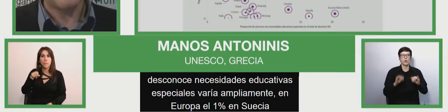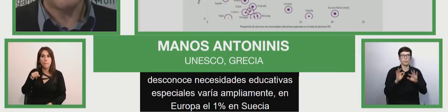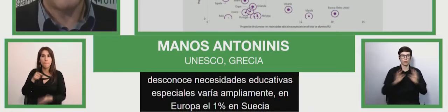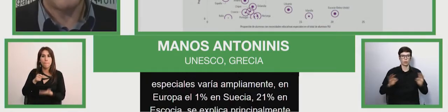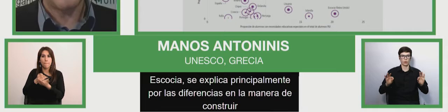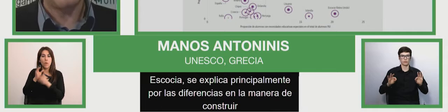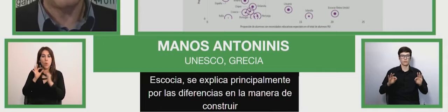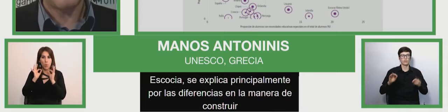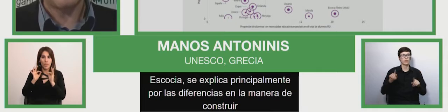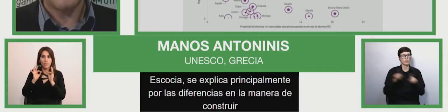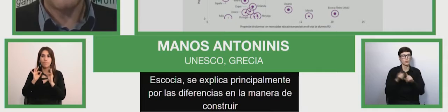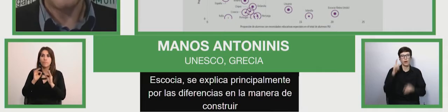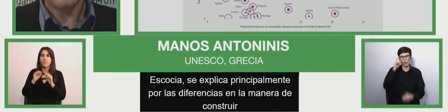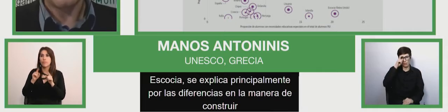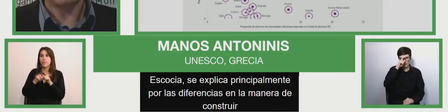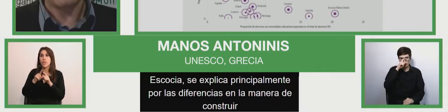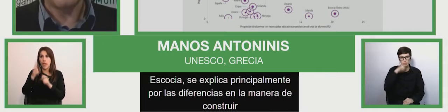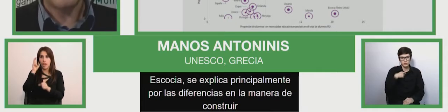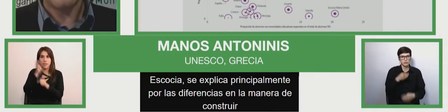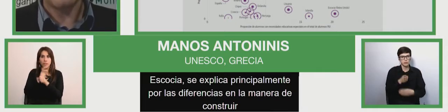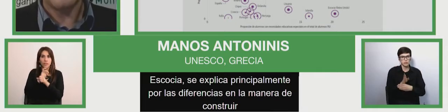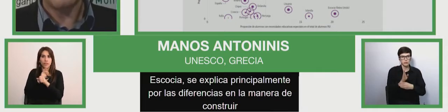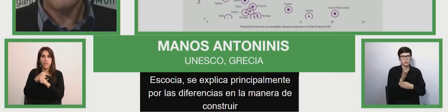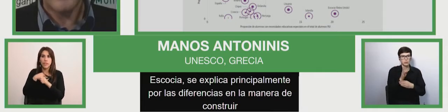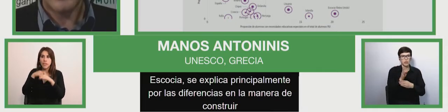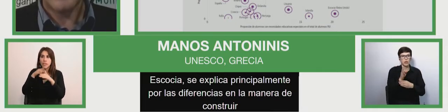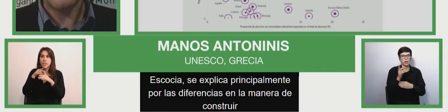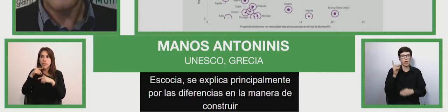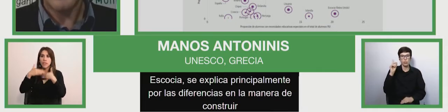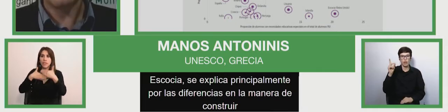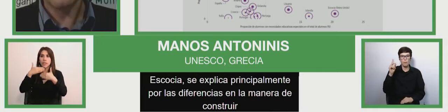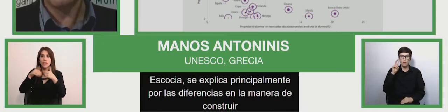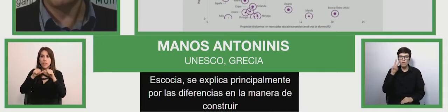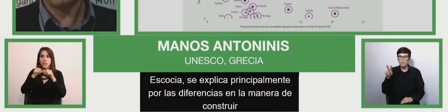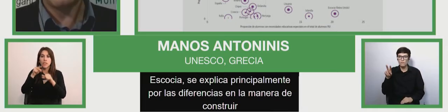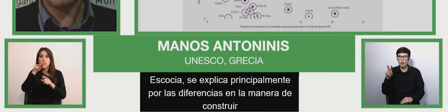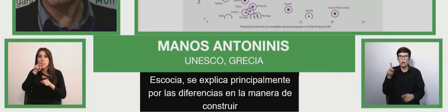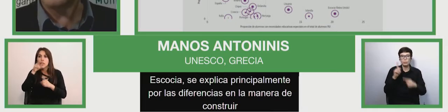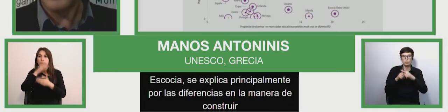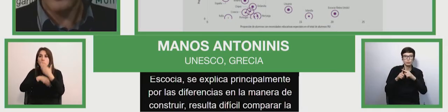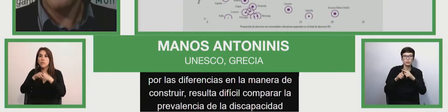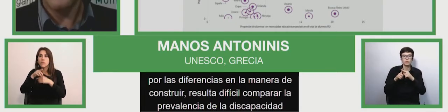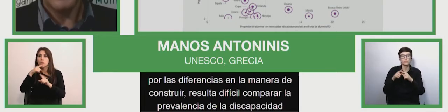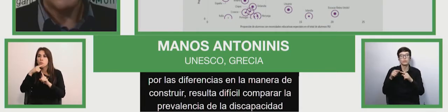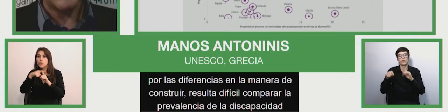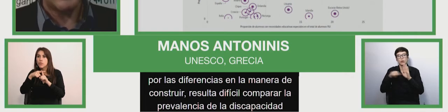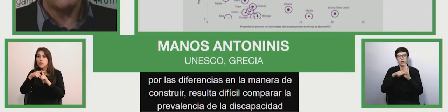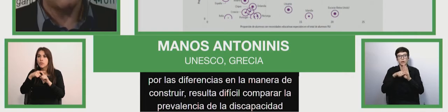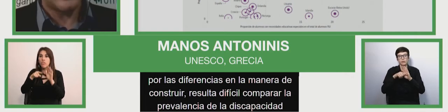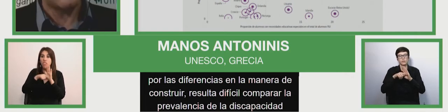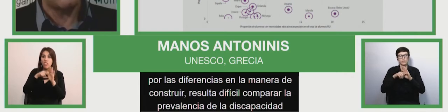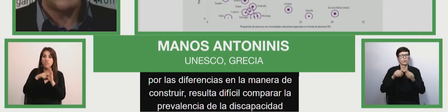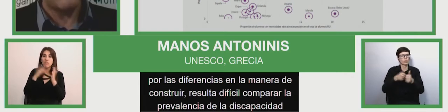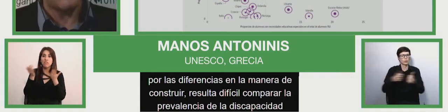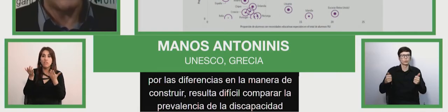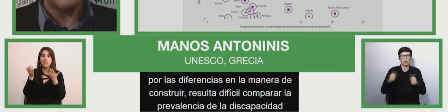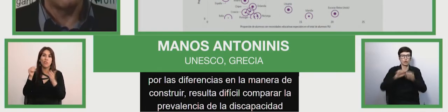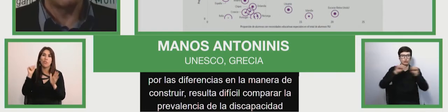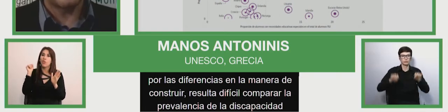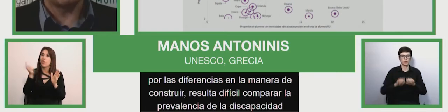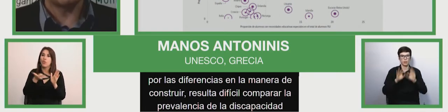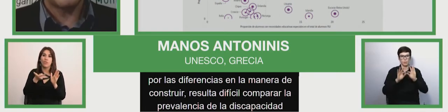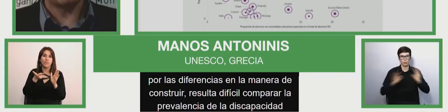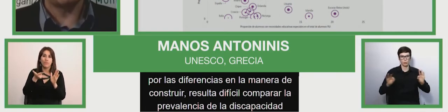prevalencia de la discapacidad, las dificultades y las desventajas en todos los sistemas educativos y a lo largo del tiempo,